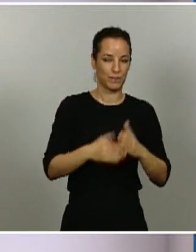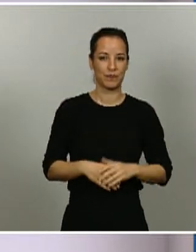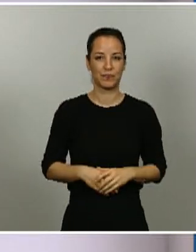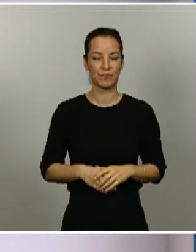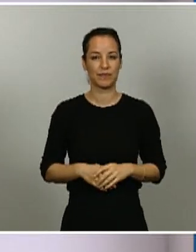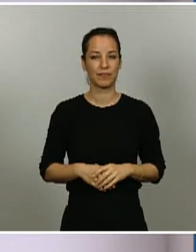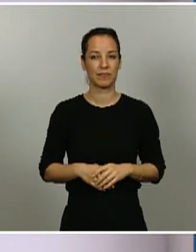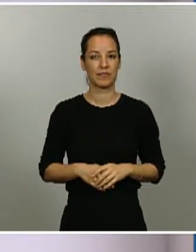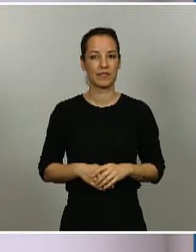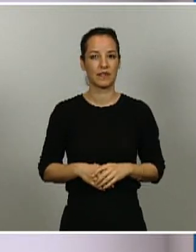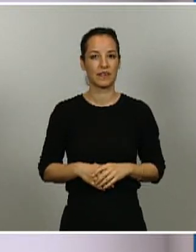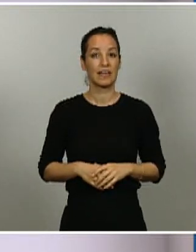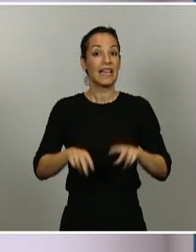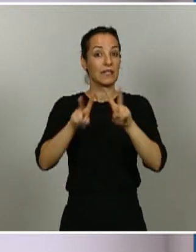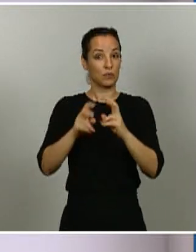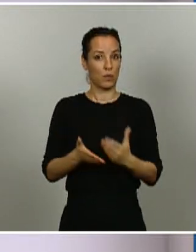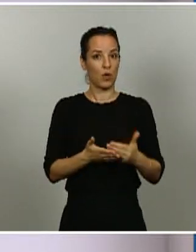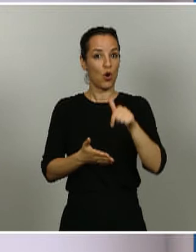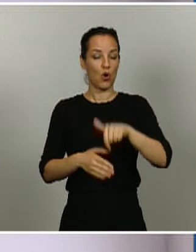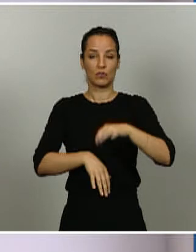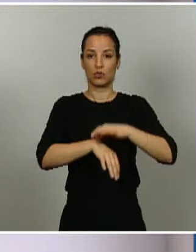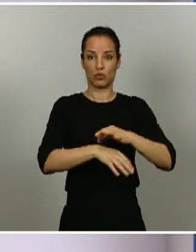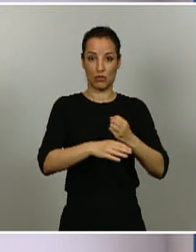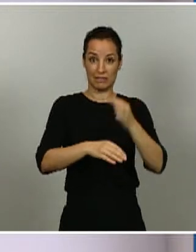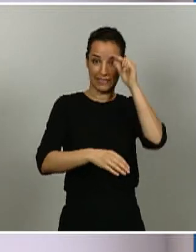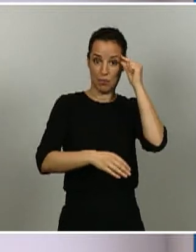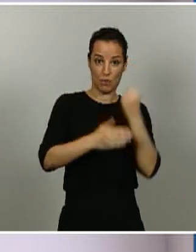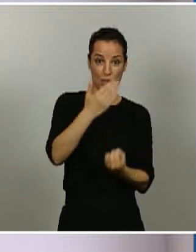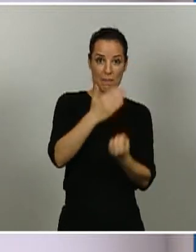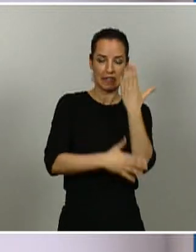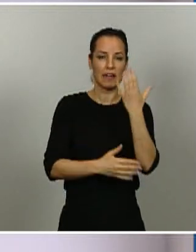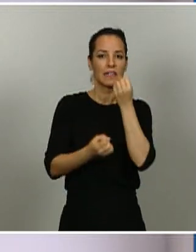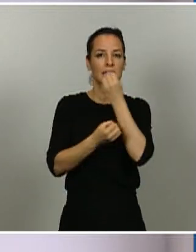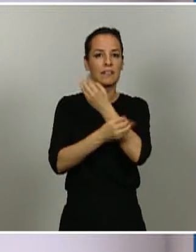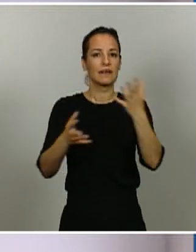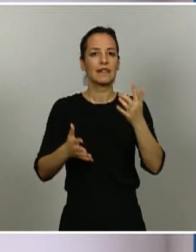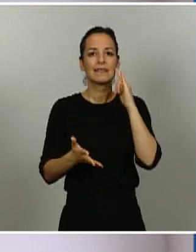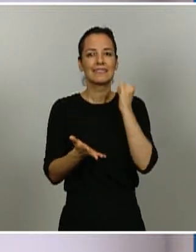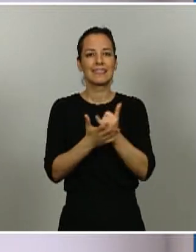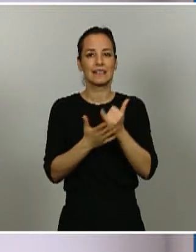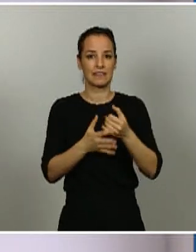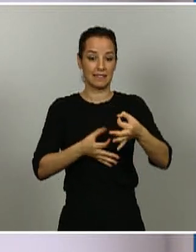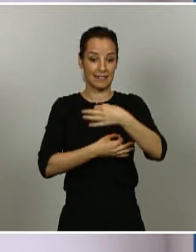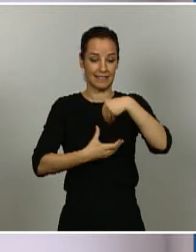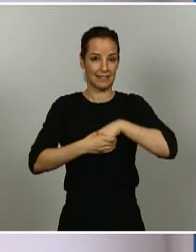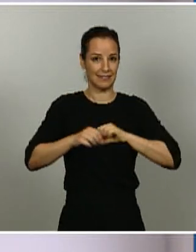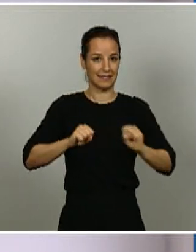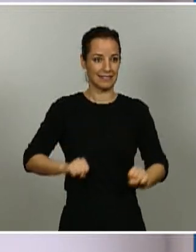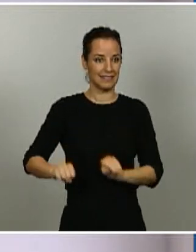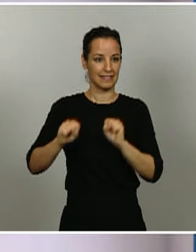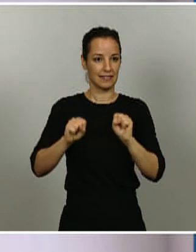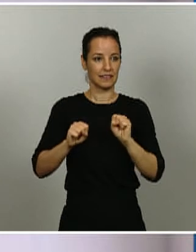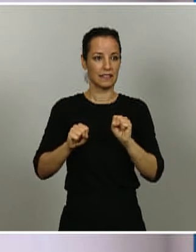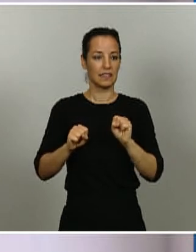doctor Simón en su conferencia de prensa de esta mañana señaló que los test serológicos no son lo preciso